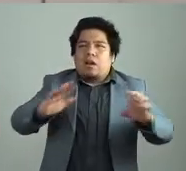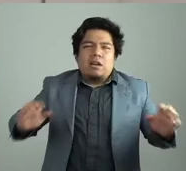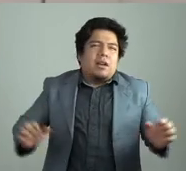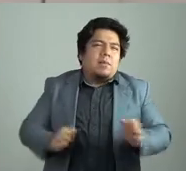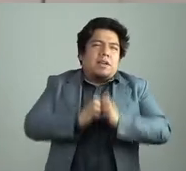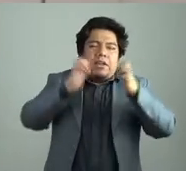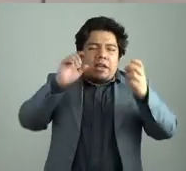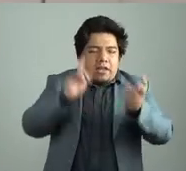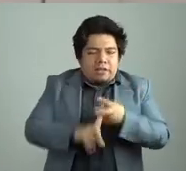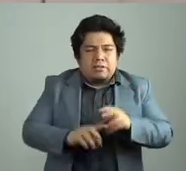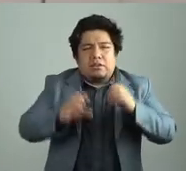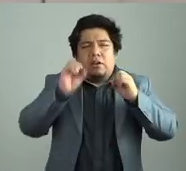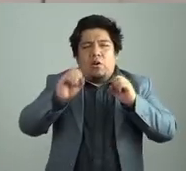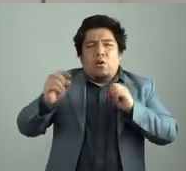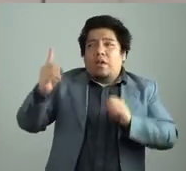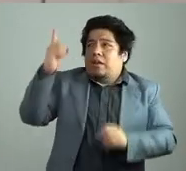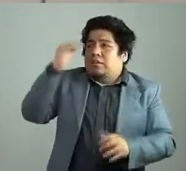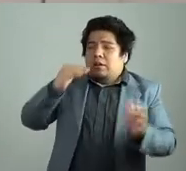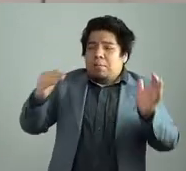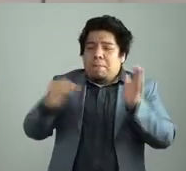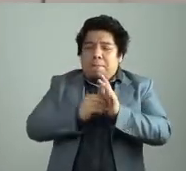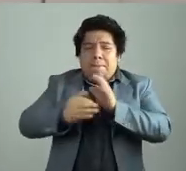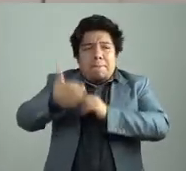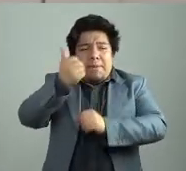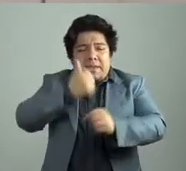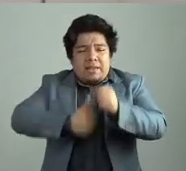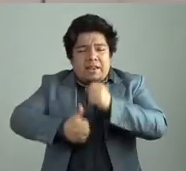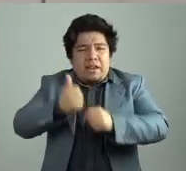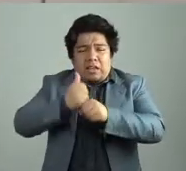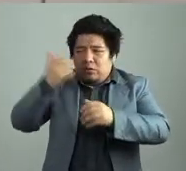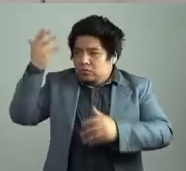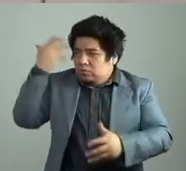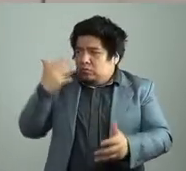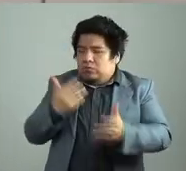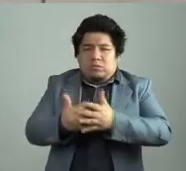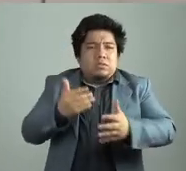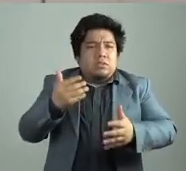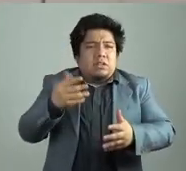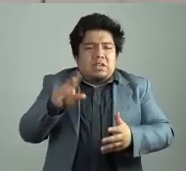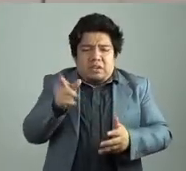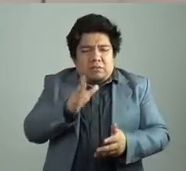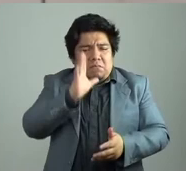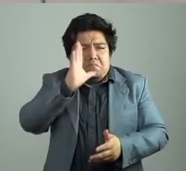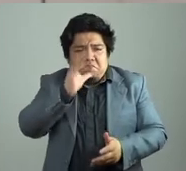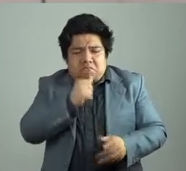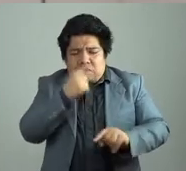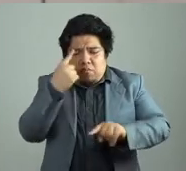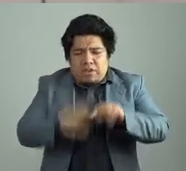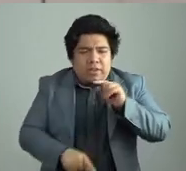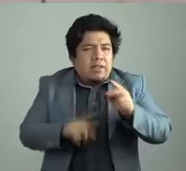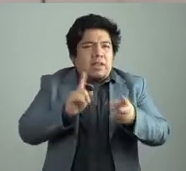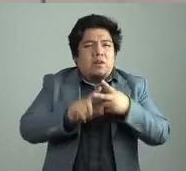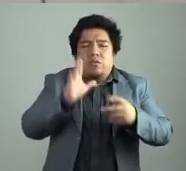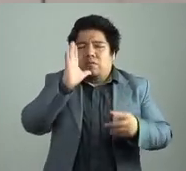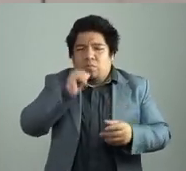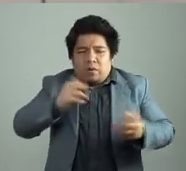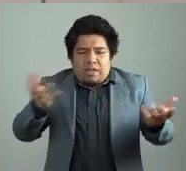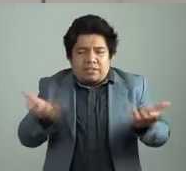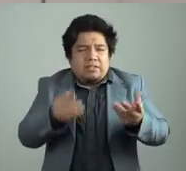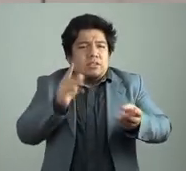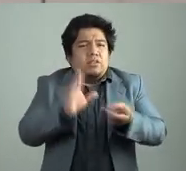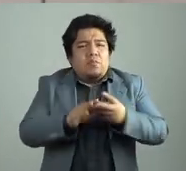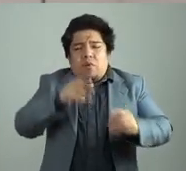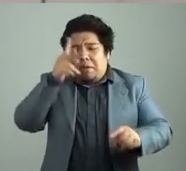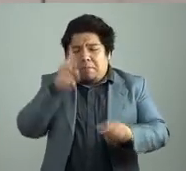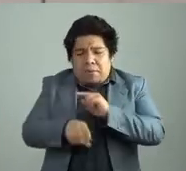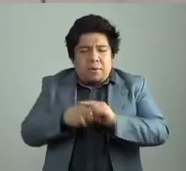años, pues, continúa un imaginario, continúa un imaginario, ¿no? Que es indestructible, y entonces la labor del escritor es como poder